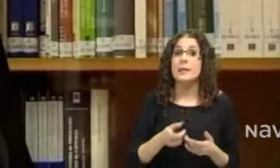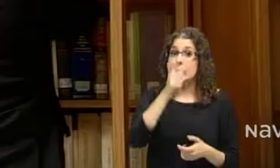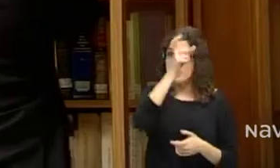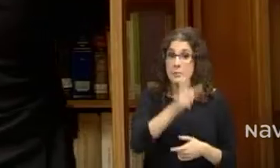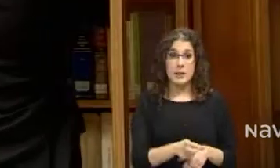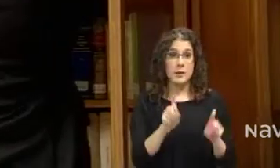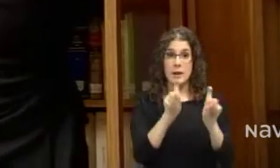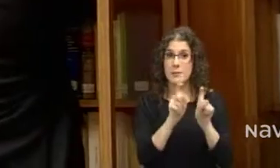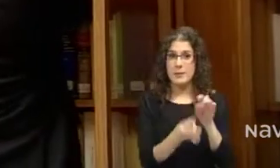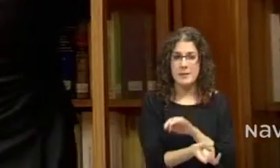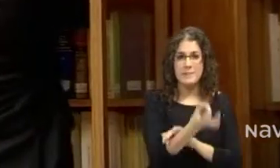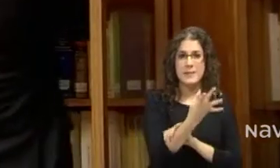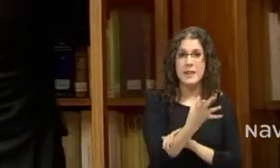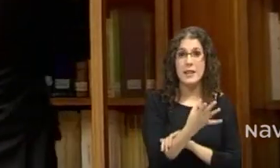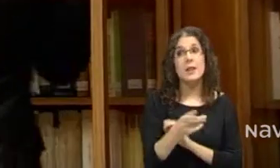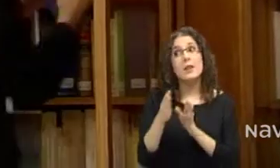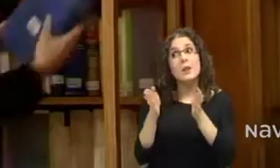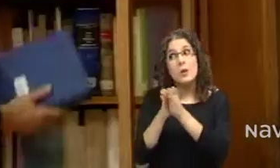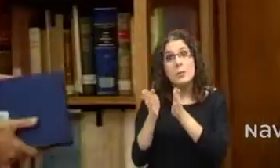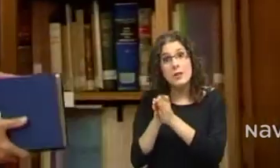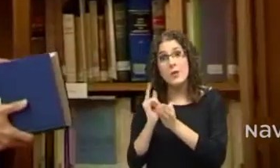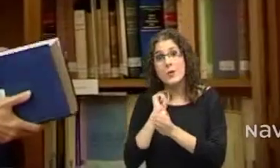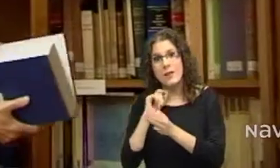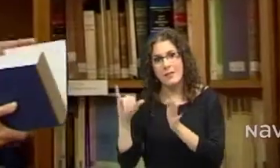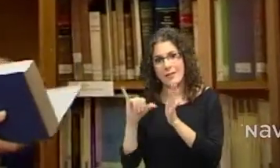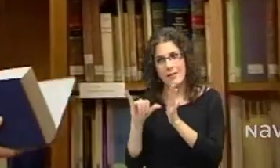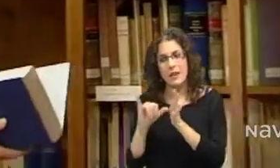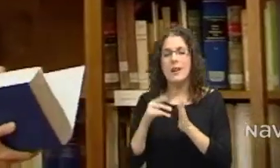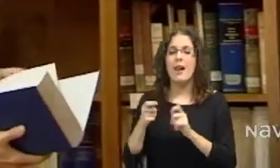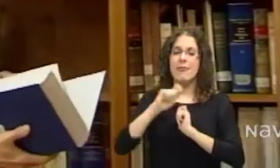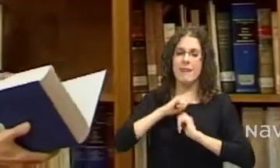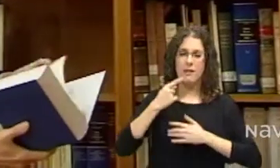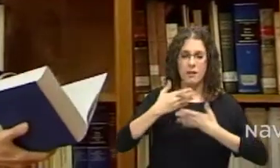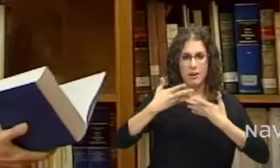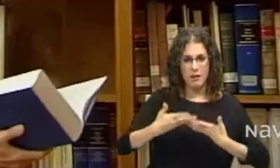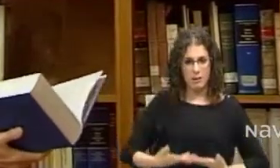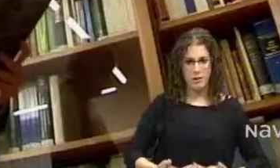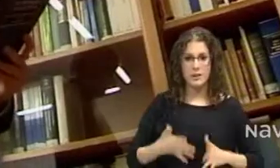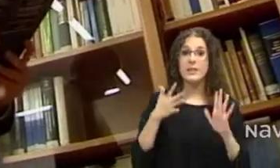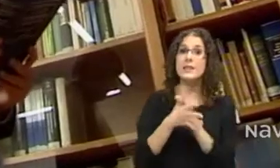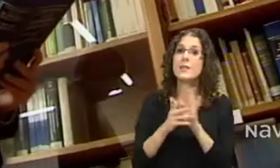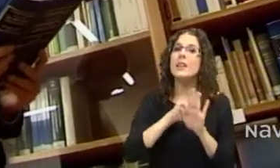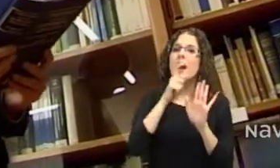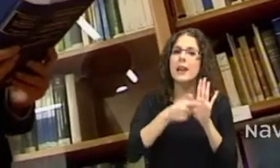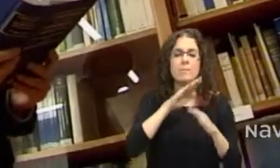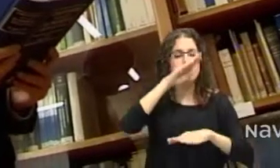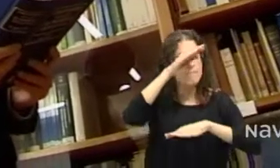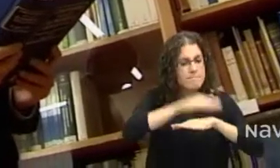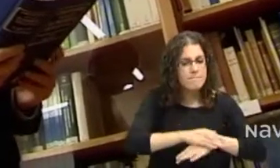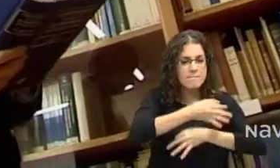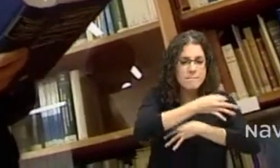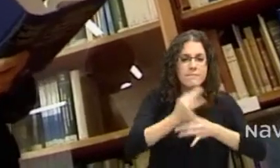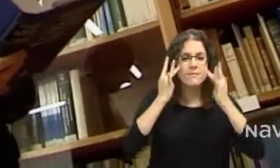intervención del notario siempre le da una seguridad y una tranquilidad porque le garantiza que se está cumpliendo con la ley y le está